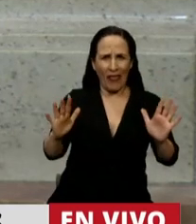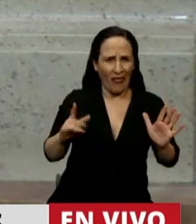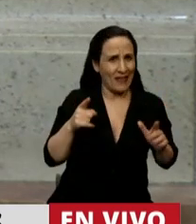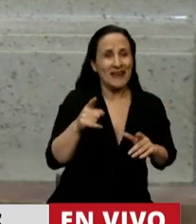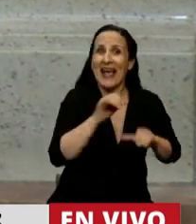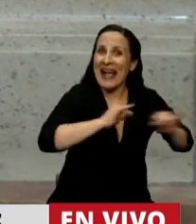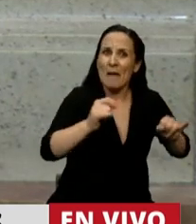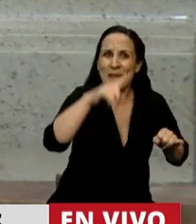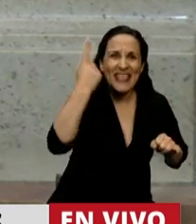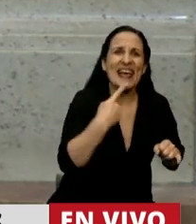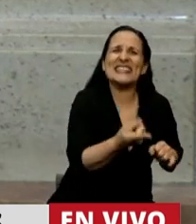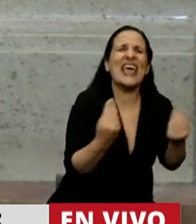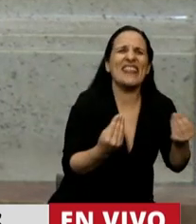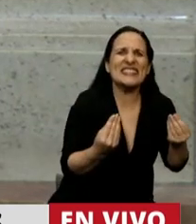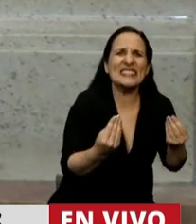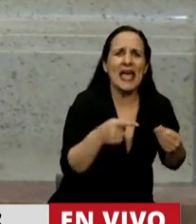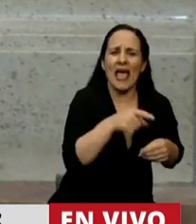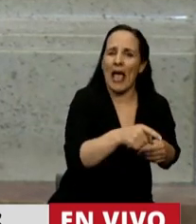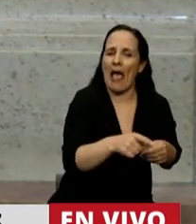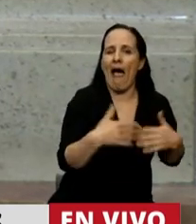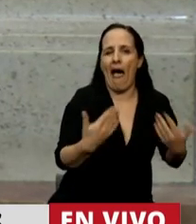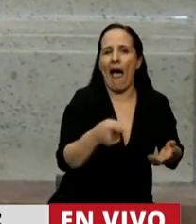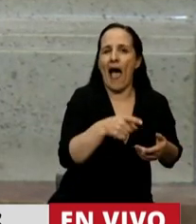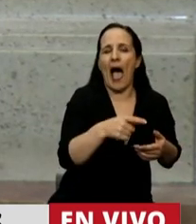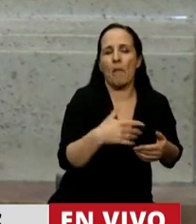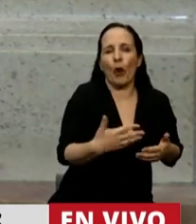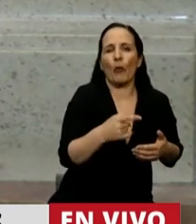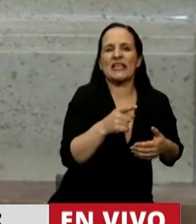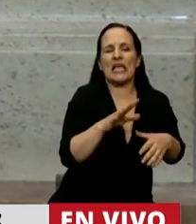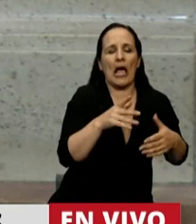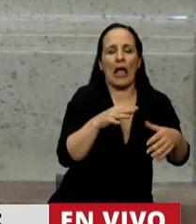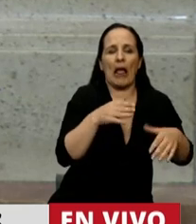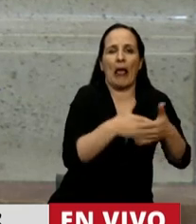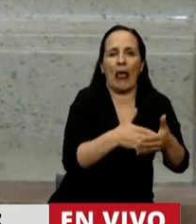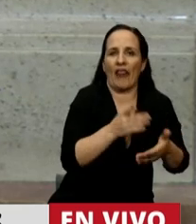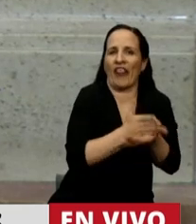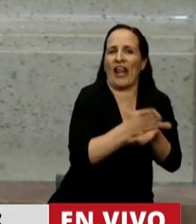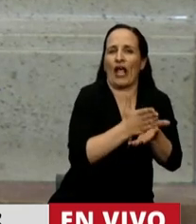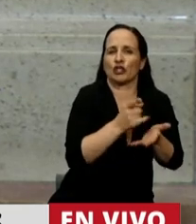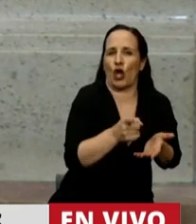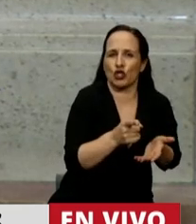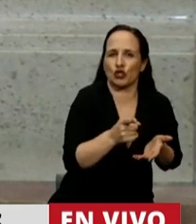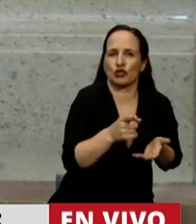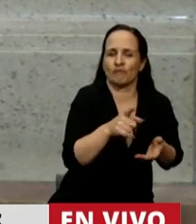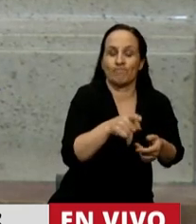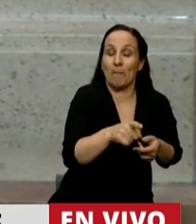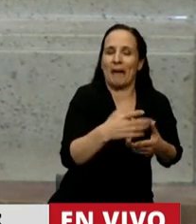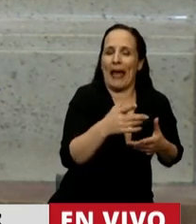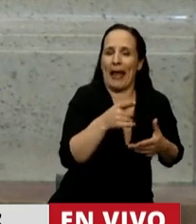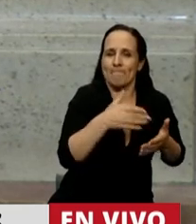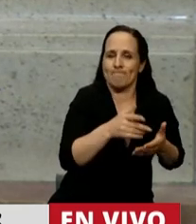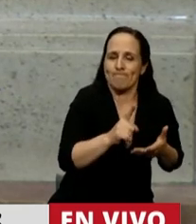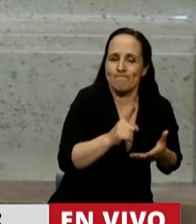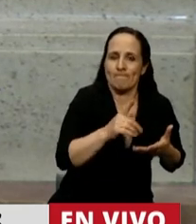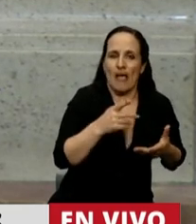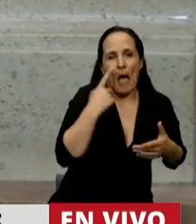presidente? La objeción de conciencia es utilizada como herramienta para obstaculizar derechos sexuales y reproductivos